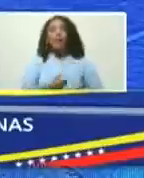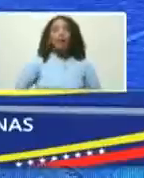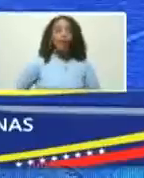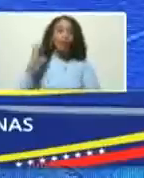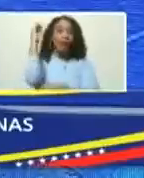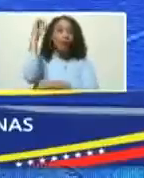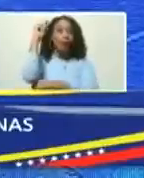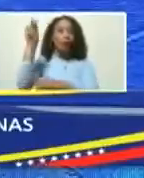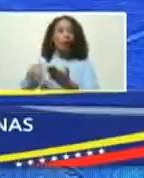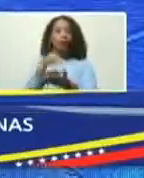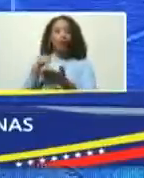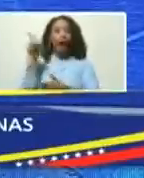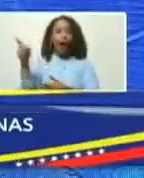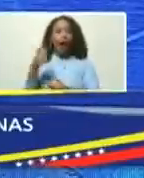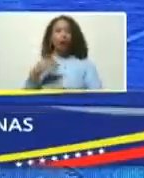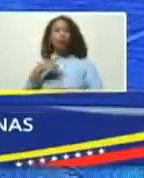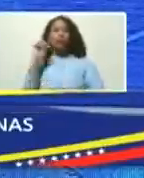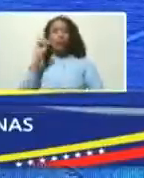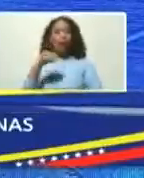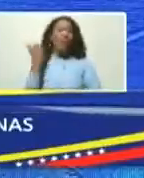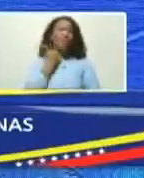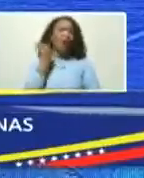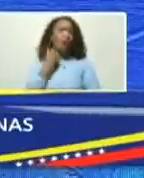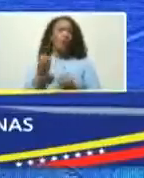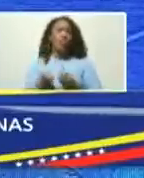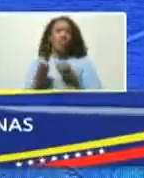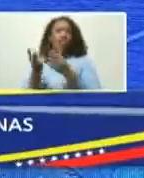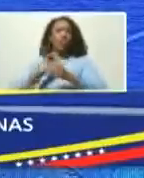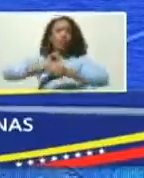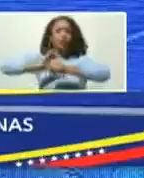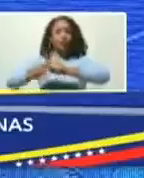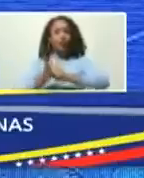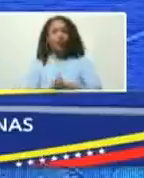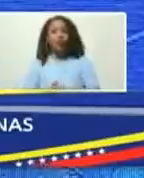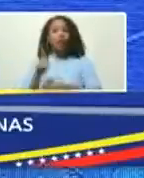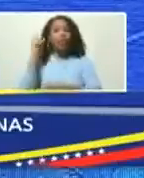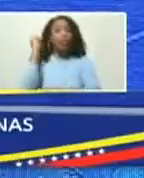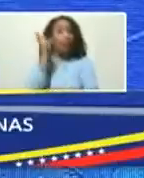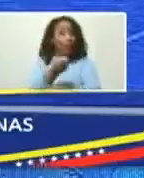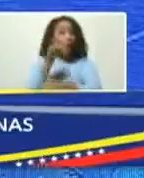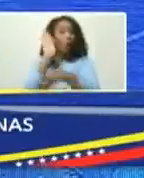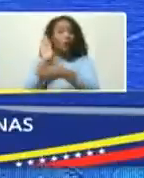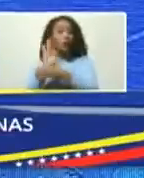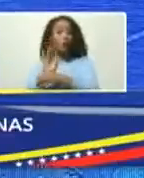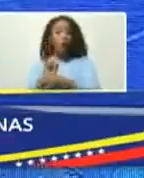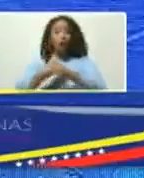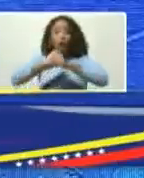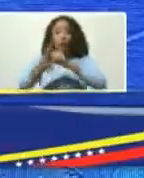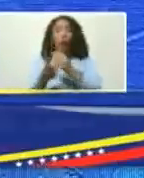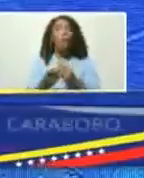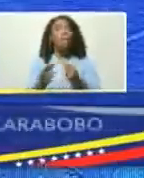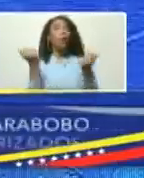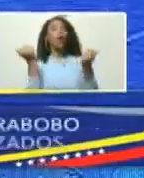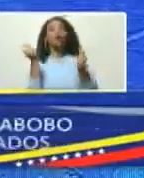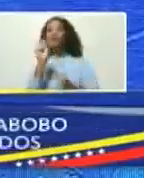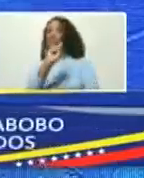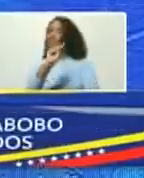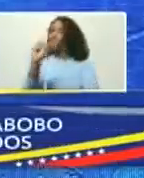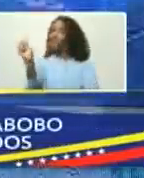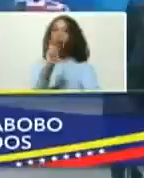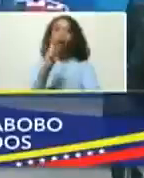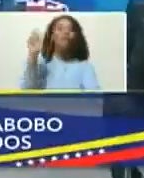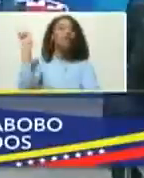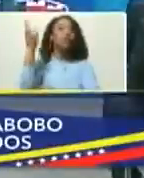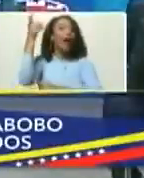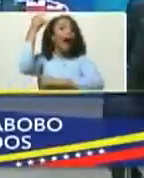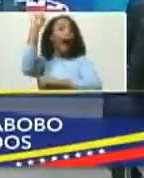coronavirus. Deben cuidarse, el coronavirus no ha desaparecido. Aunque Venezuela